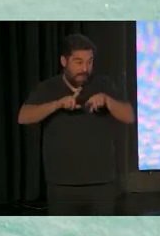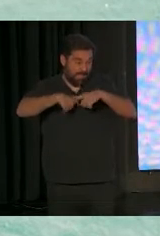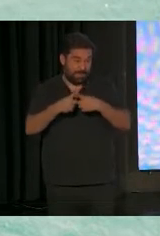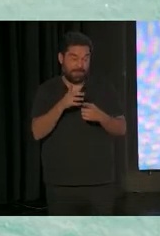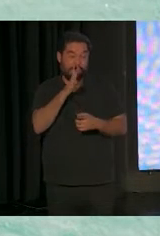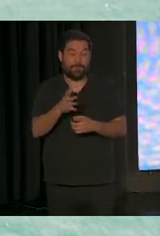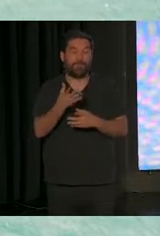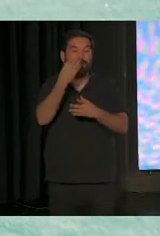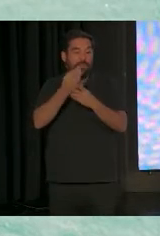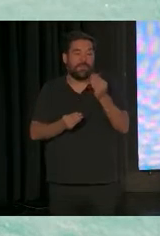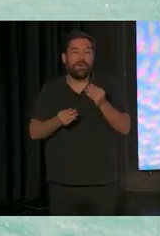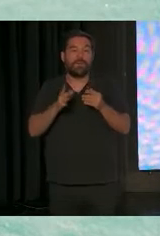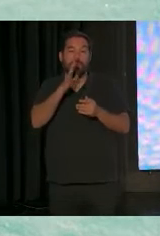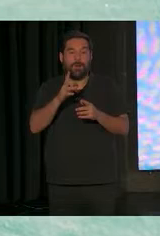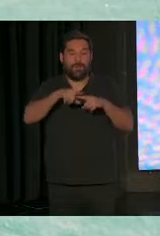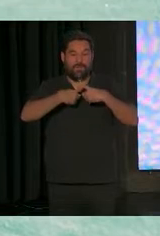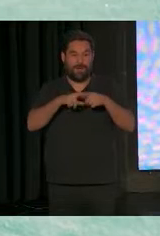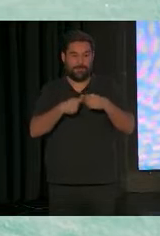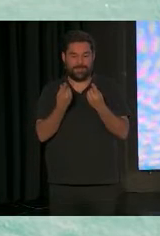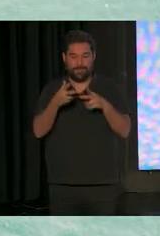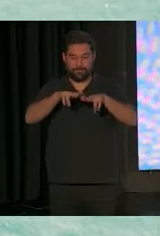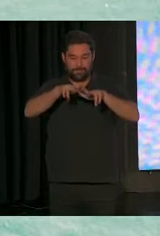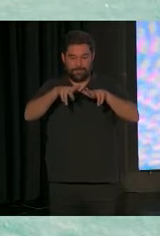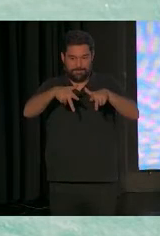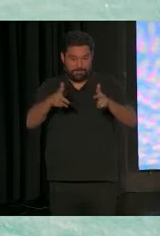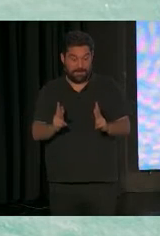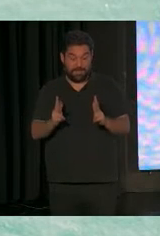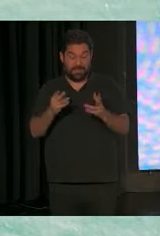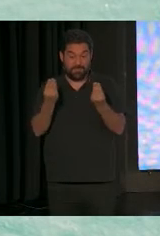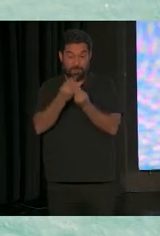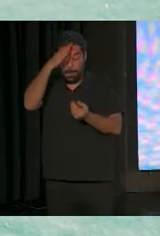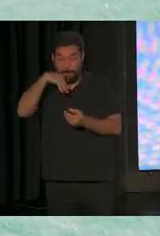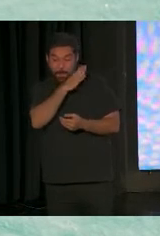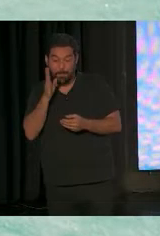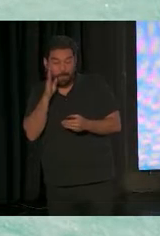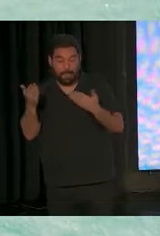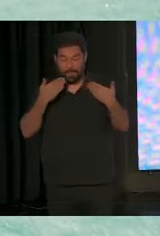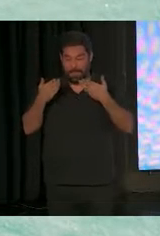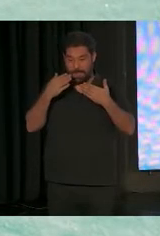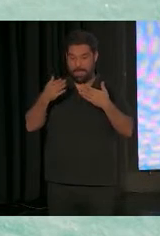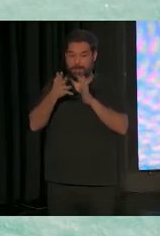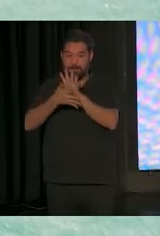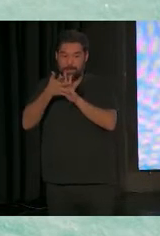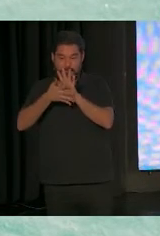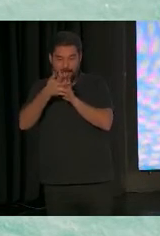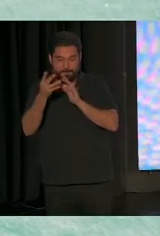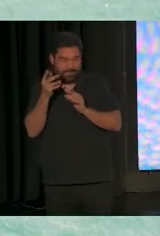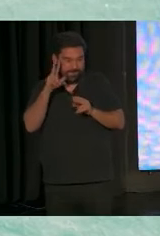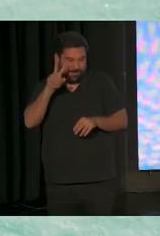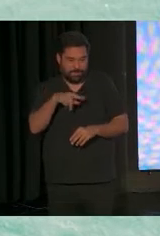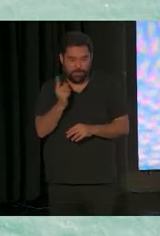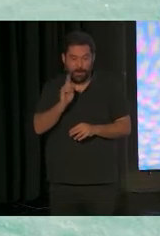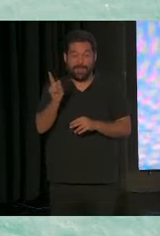de práctica centrar en la familia a sentarse a hablar con el papá y con la mamá, ¿no? Y eso no es. Como bien ha dicho Mercedes,